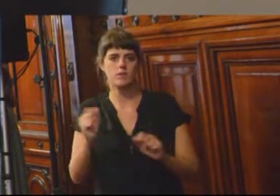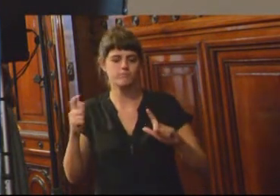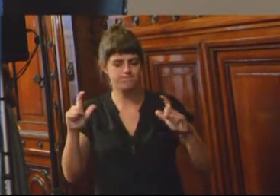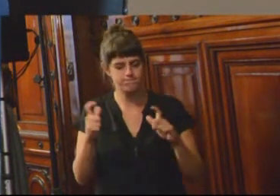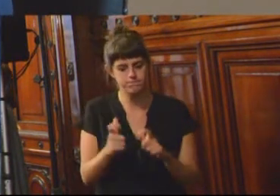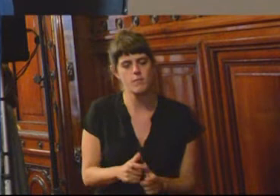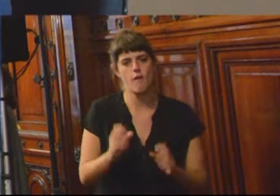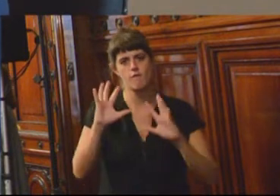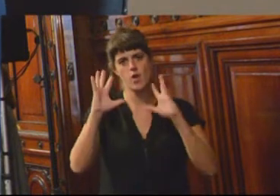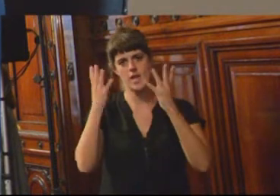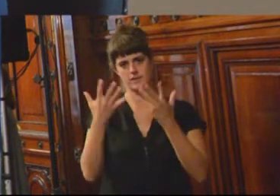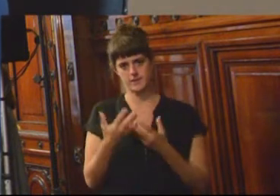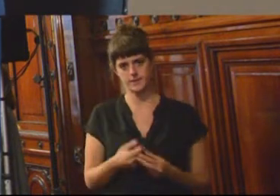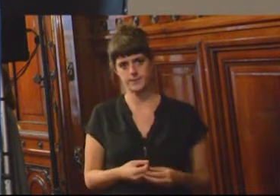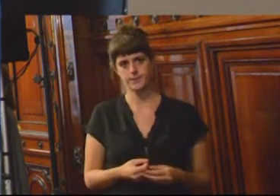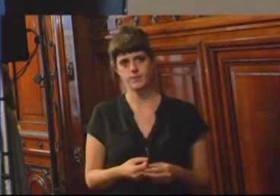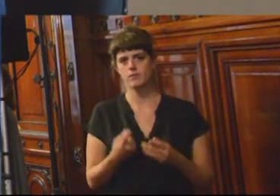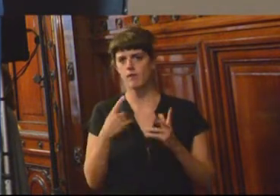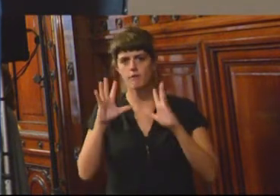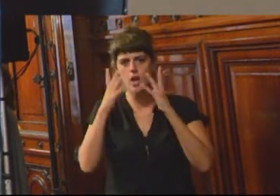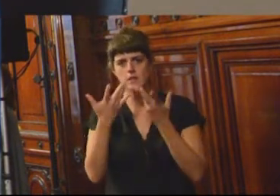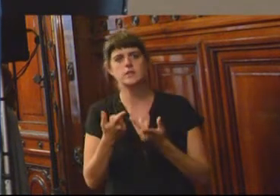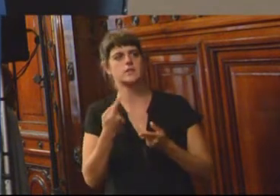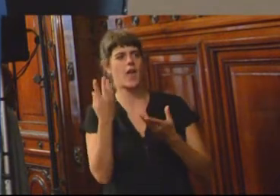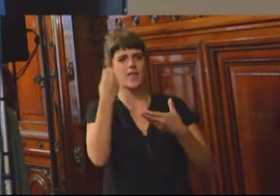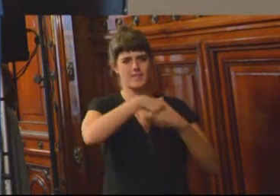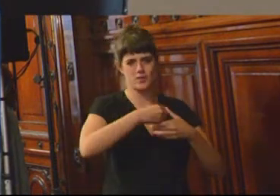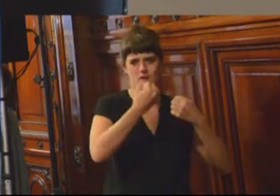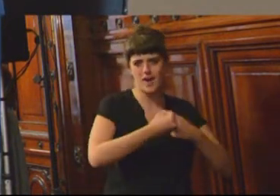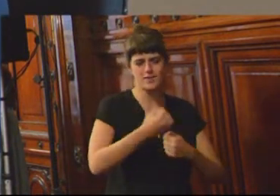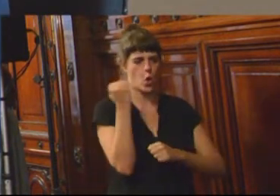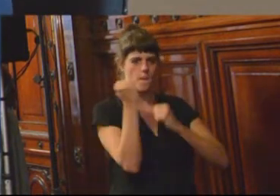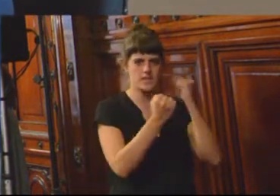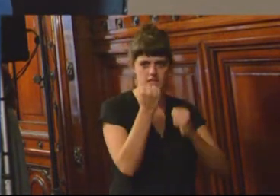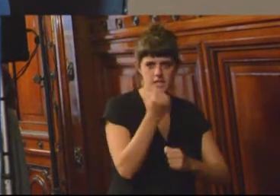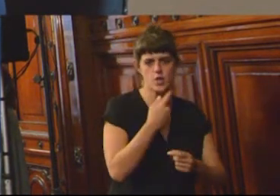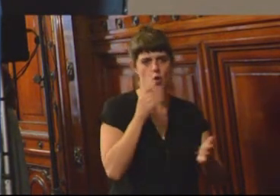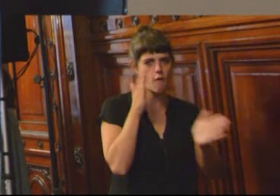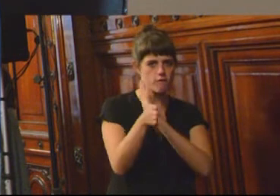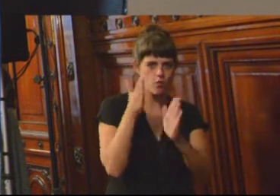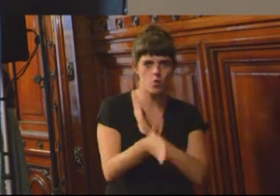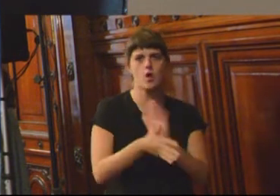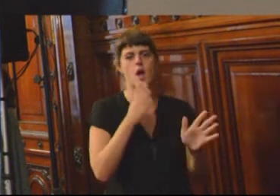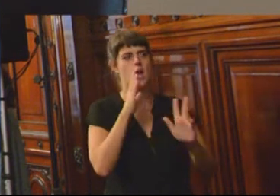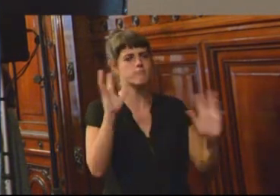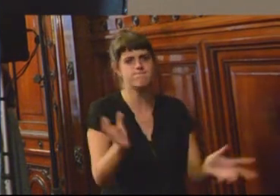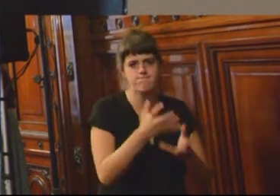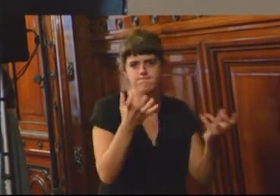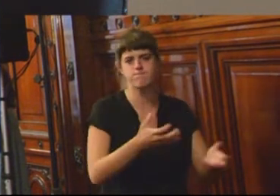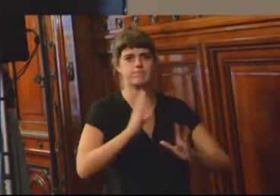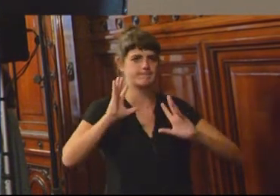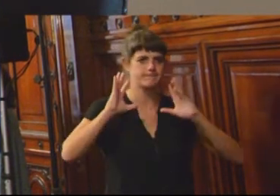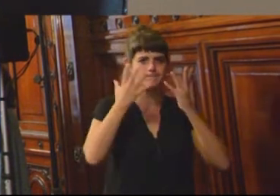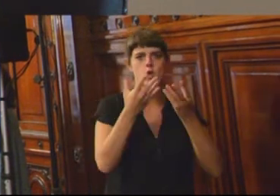violencia, de reyertas, de motines, de homicidios, de fuga en los penales, cómo han podido